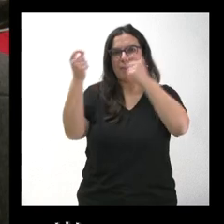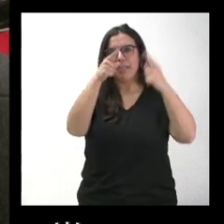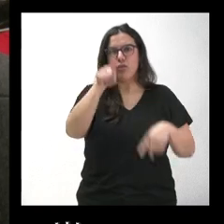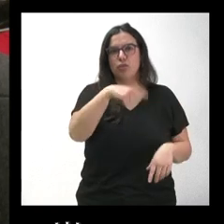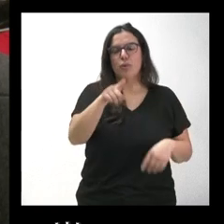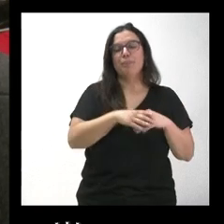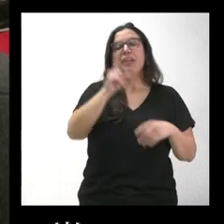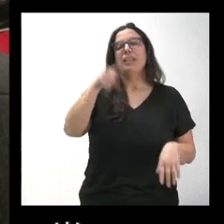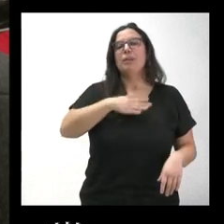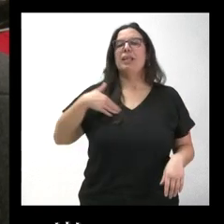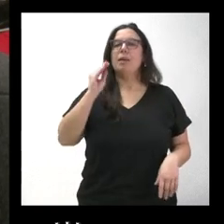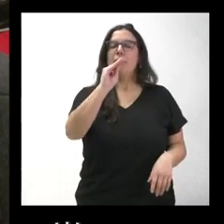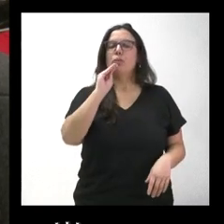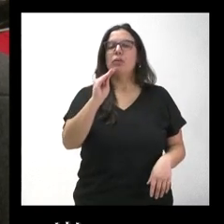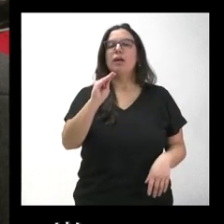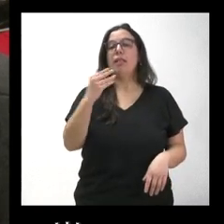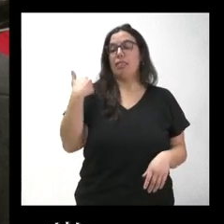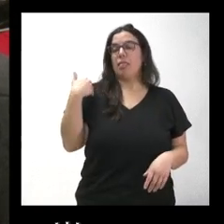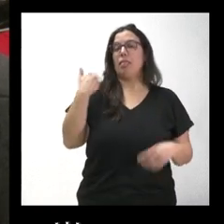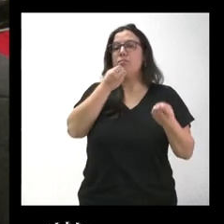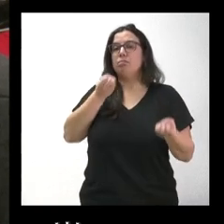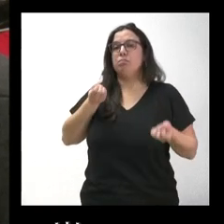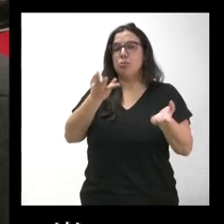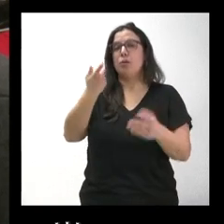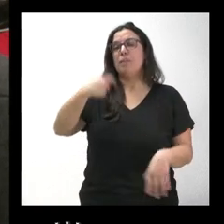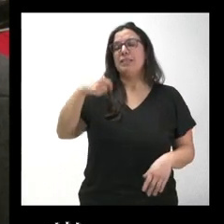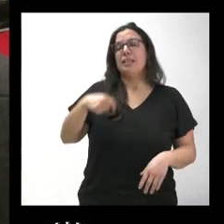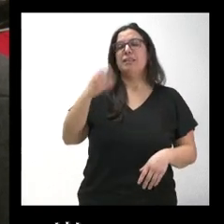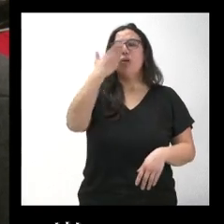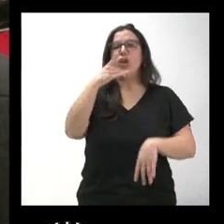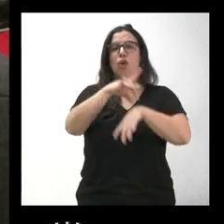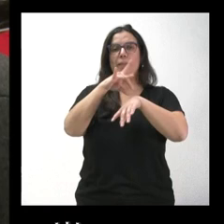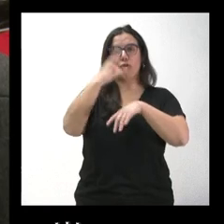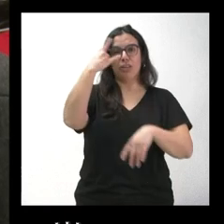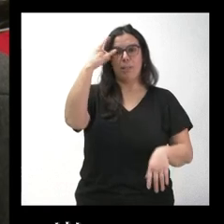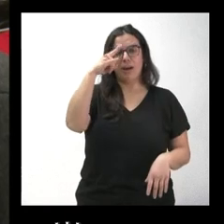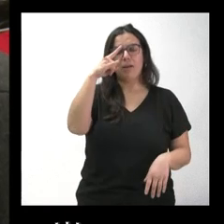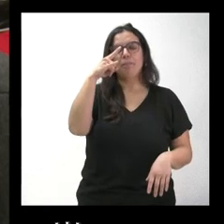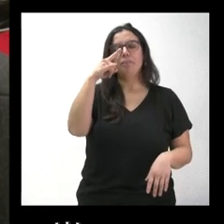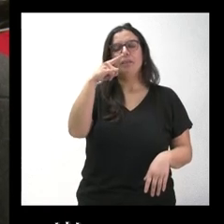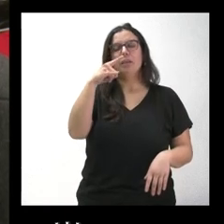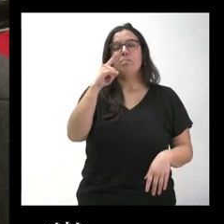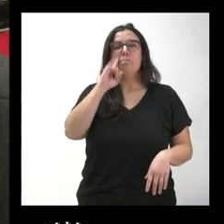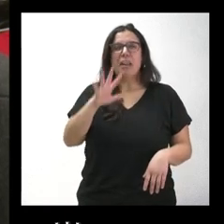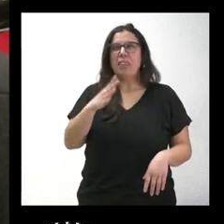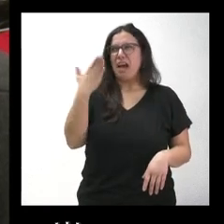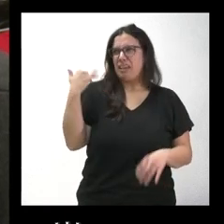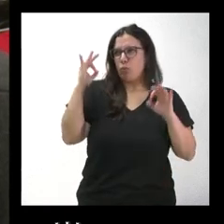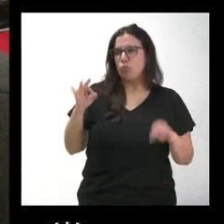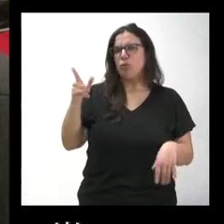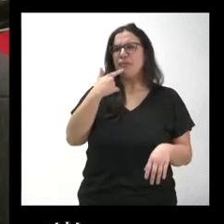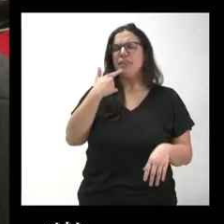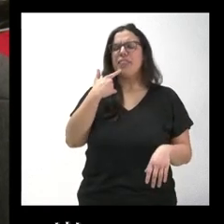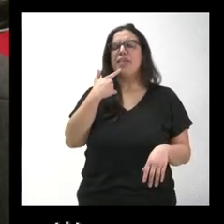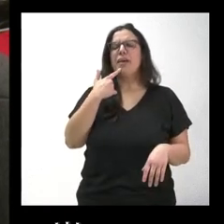parte, le quería preguntar también por las declaraciones recientes del presidente del Colegio de Médicos de Salamanca, que, si no recuerdo mal, ha sido ayer, que se mostró